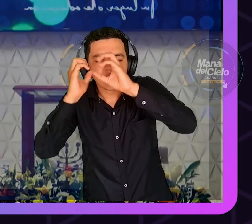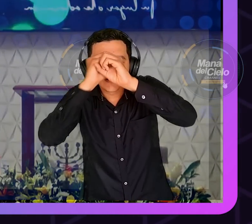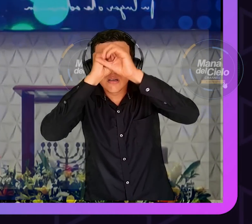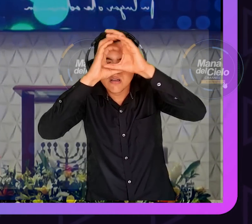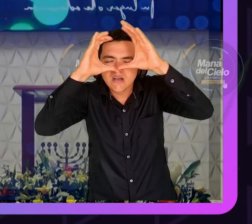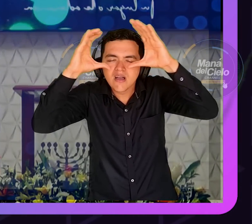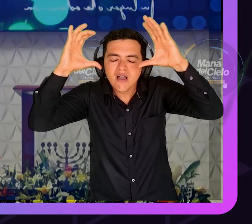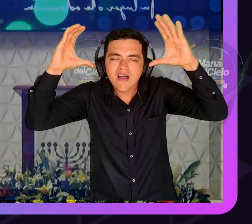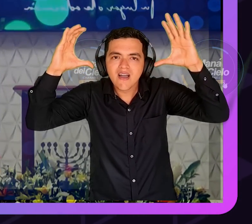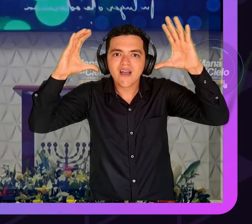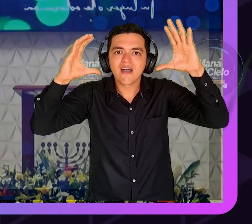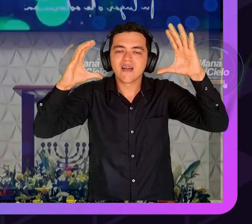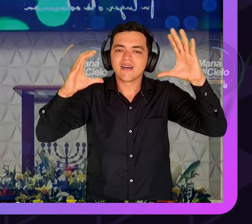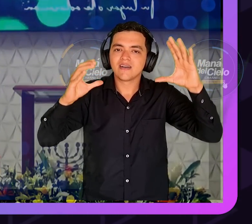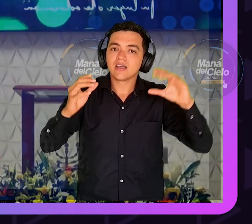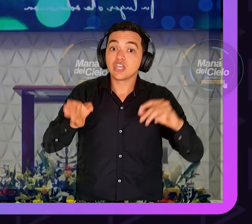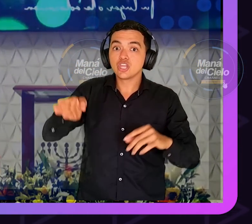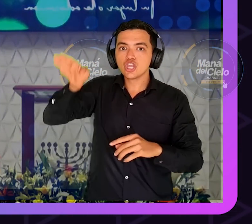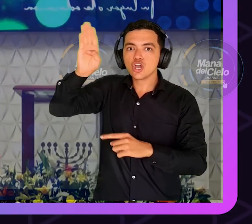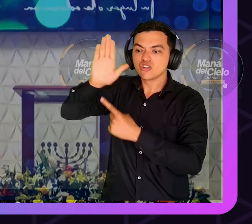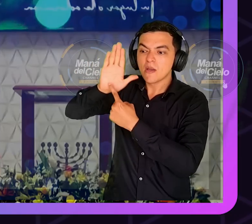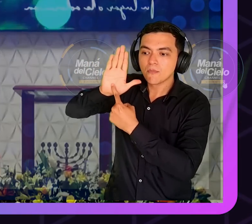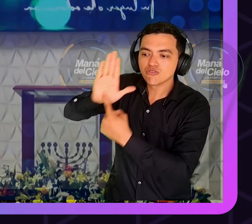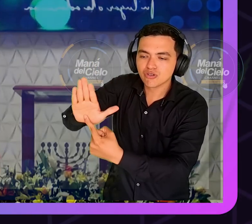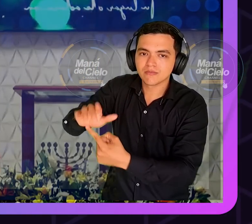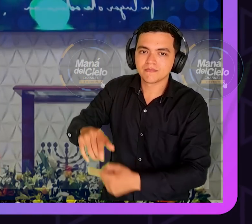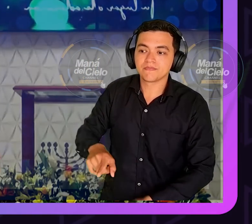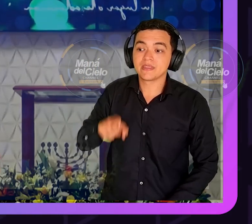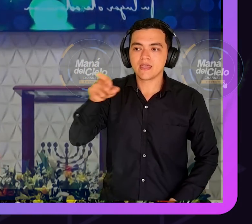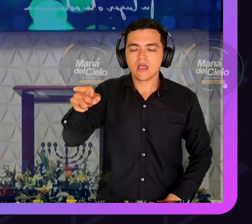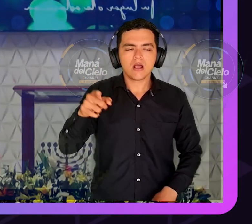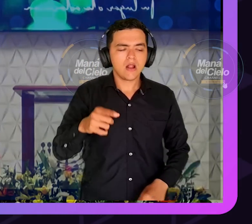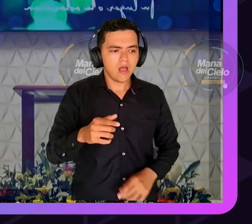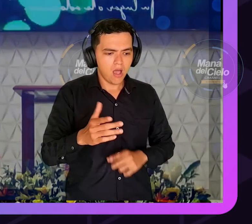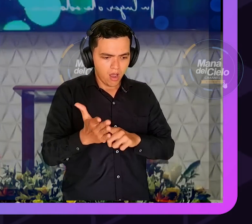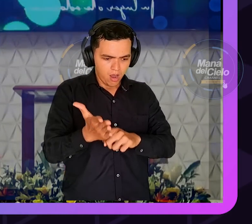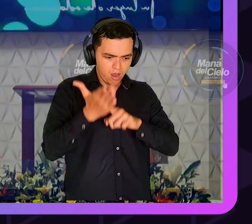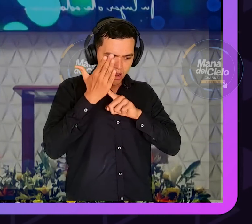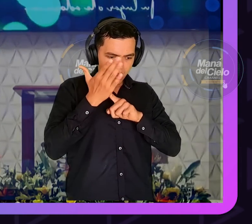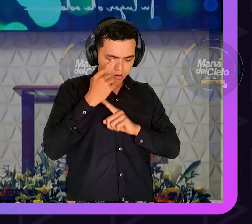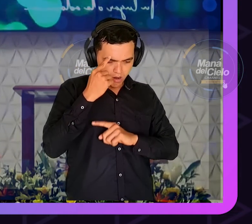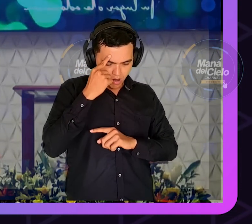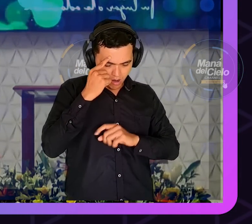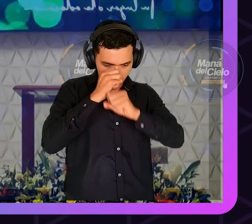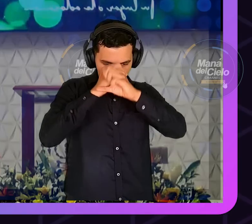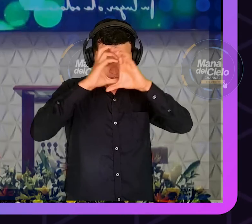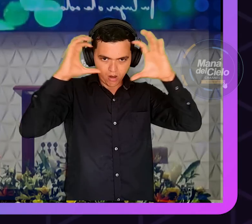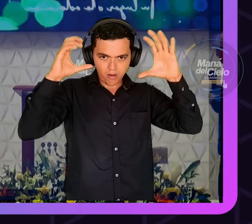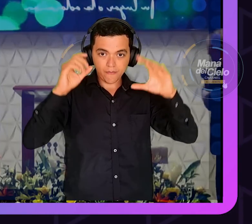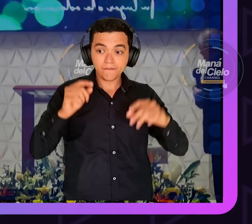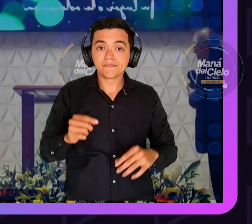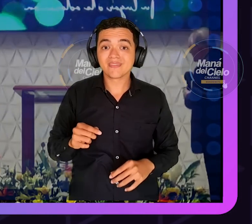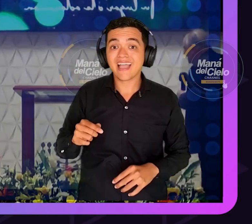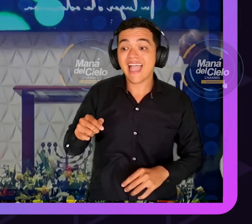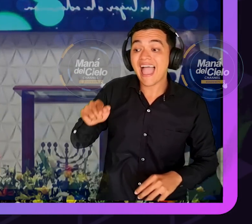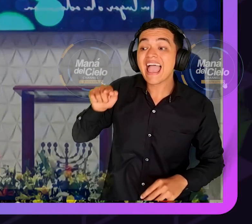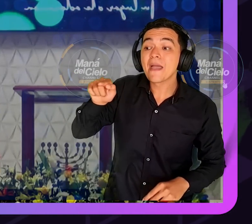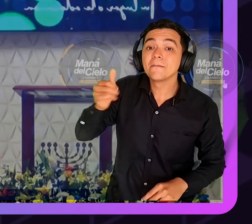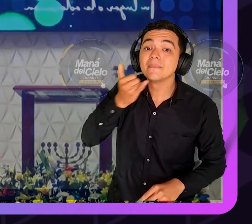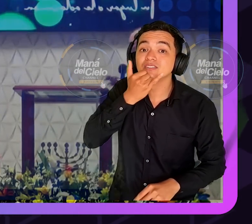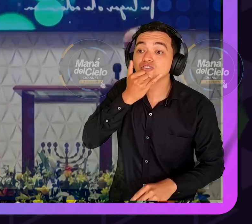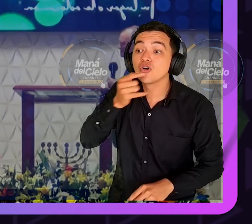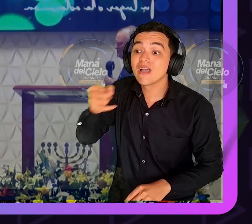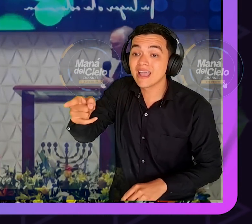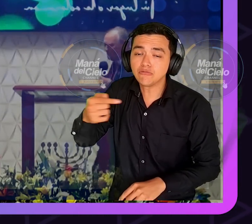metes en problemas bueno ya lo hiciste espera en Dios y él hará espera en